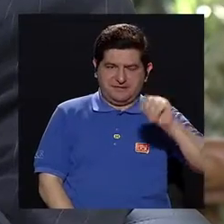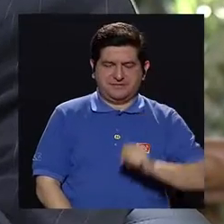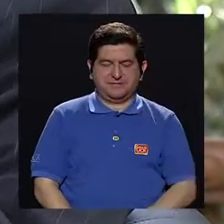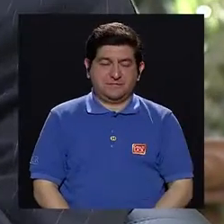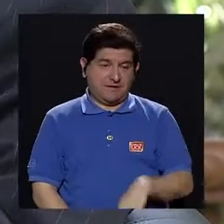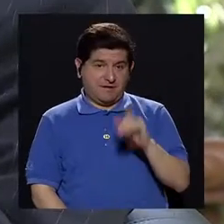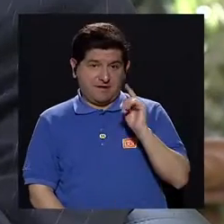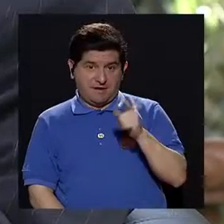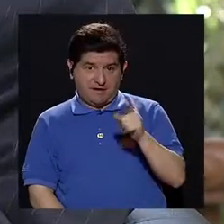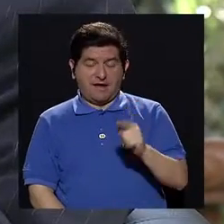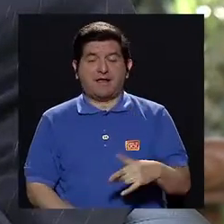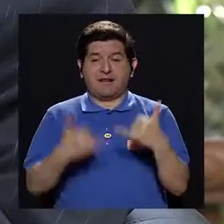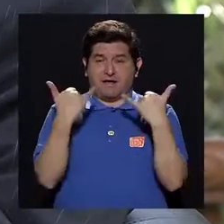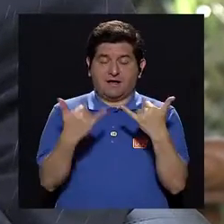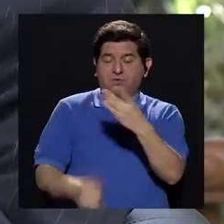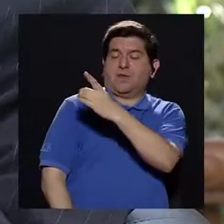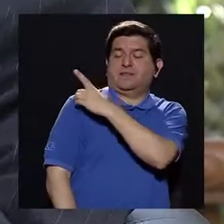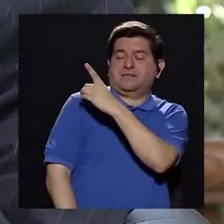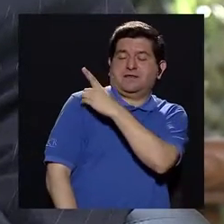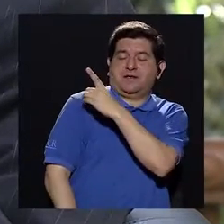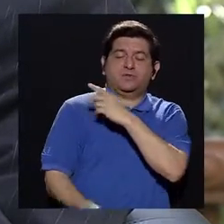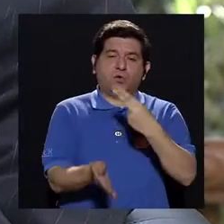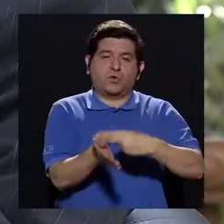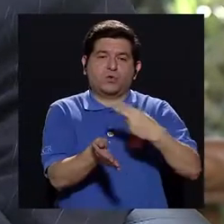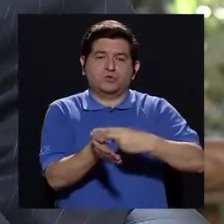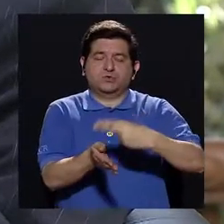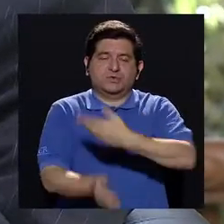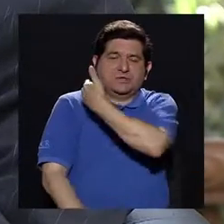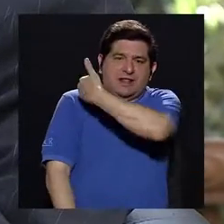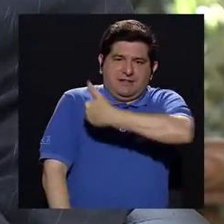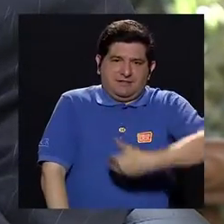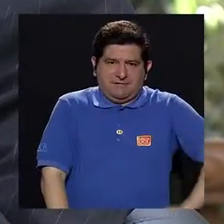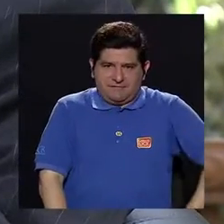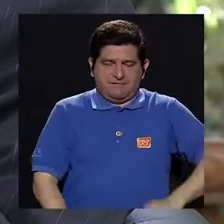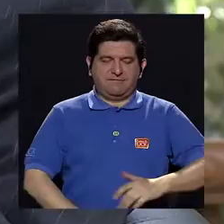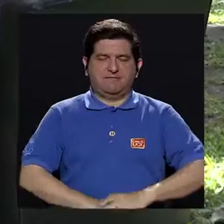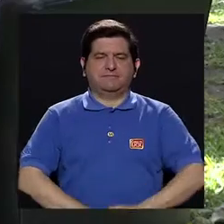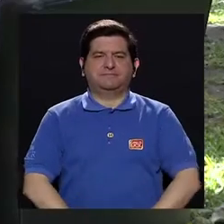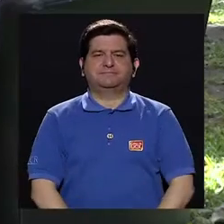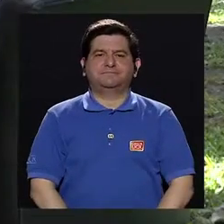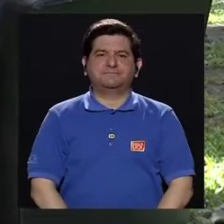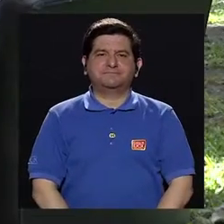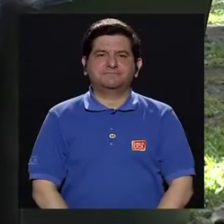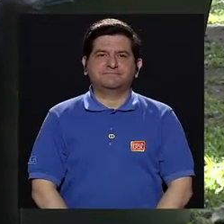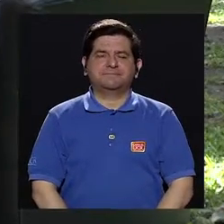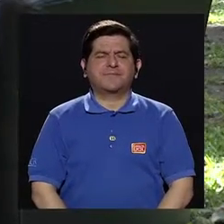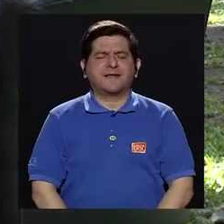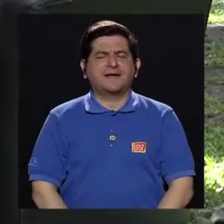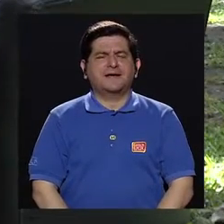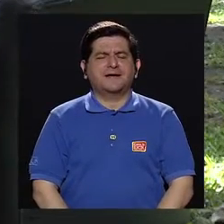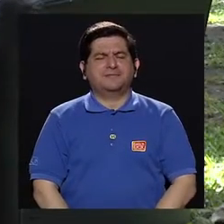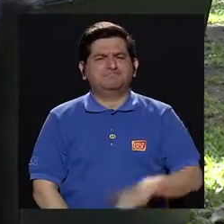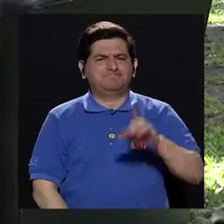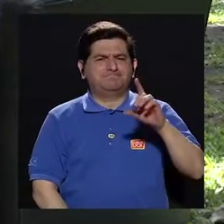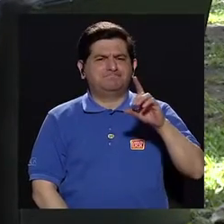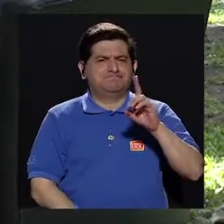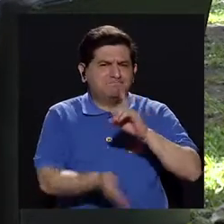Barrantes, quien es actualmente el director del Hospital San Vicente de Pauble en Heredia. Doctor,